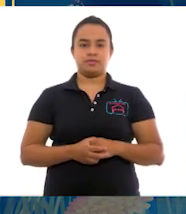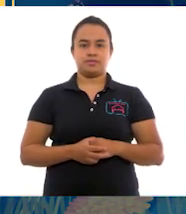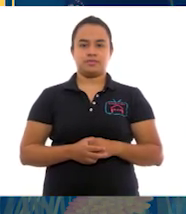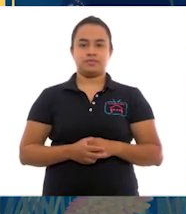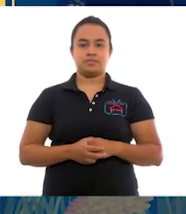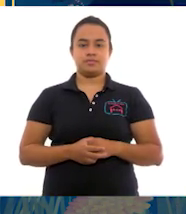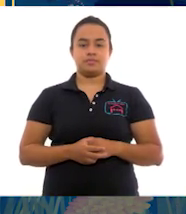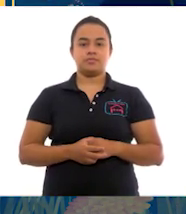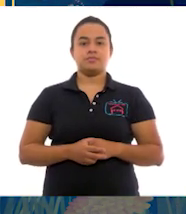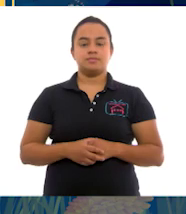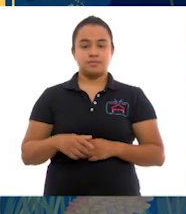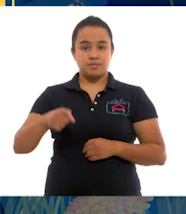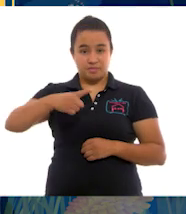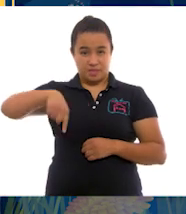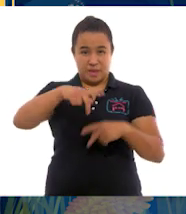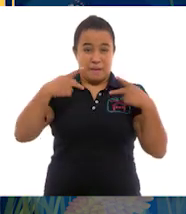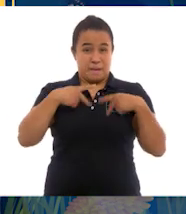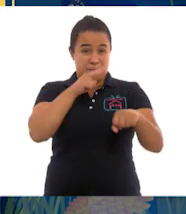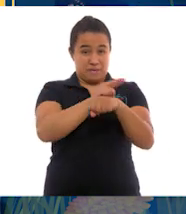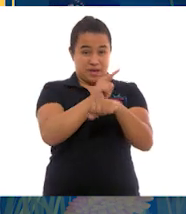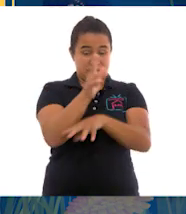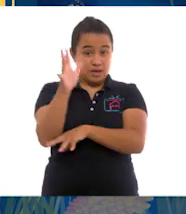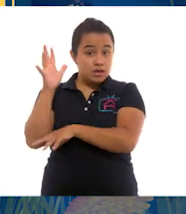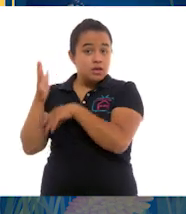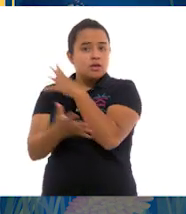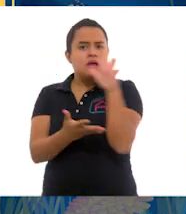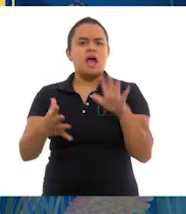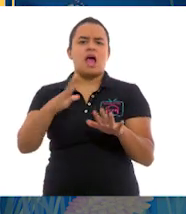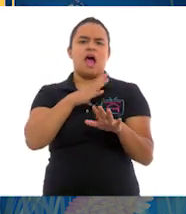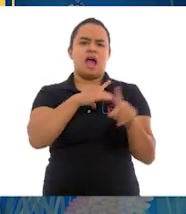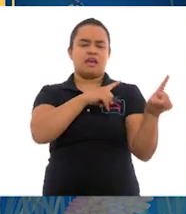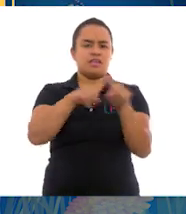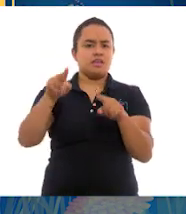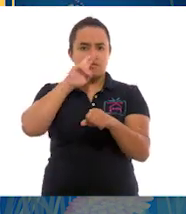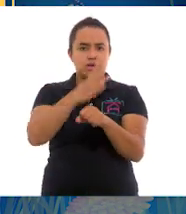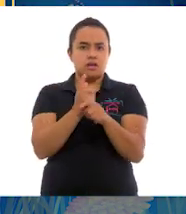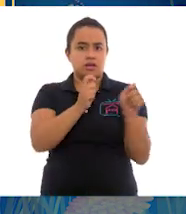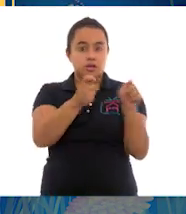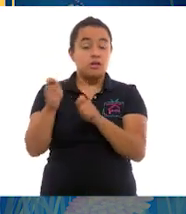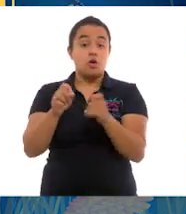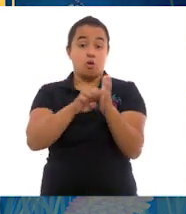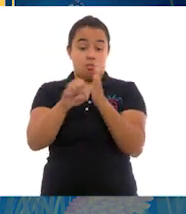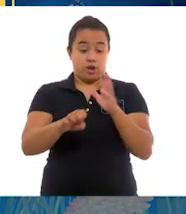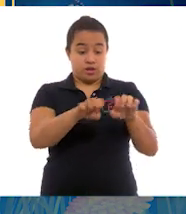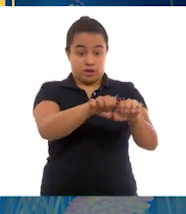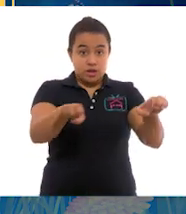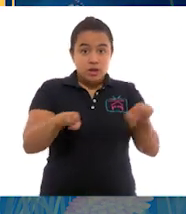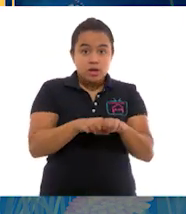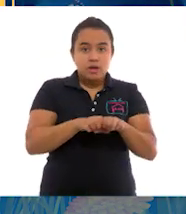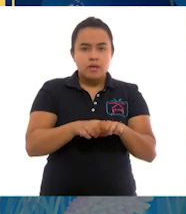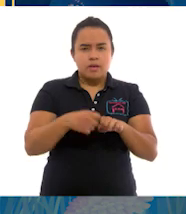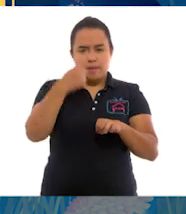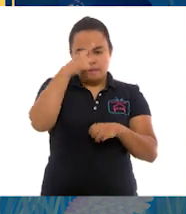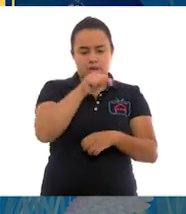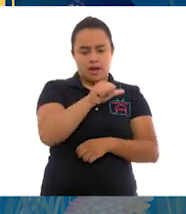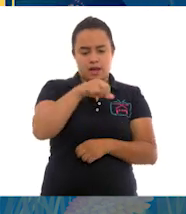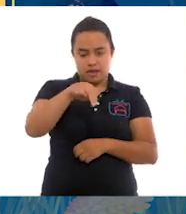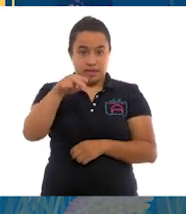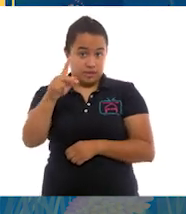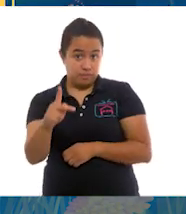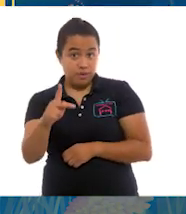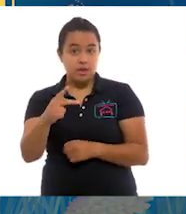Los guardaparques desempeñamos diversos roles, desde dirigir un equipo para proteger las ANP, hasta ser los guardianes de la misma.